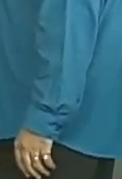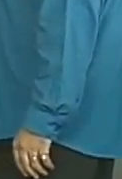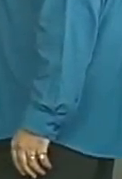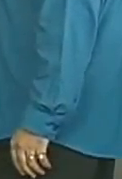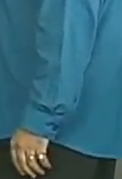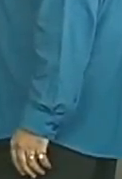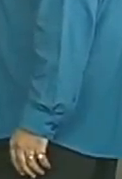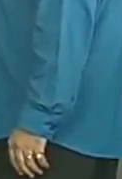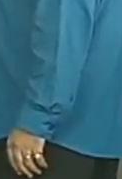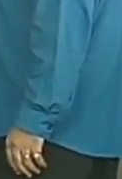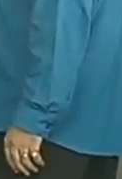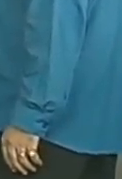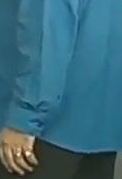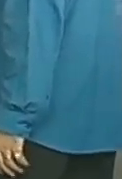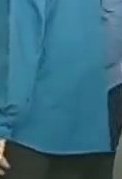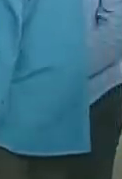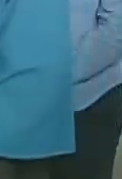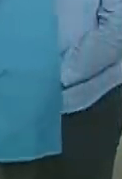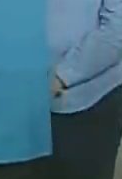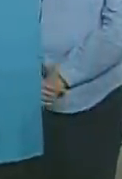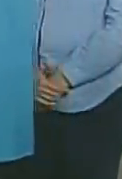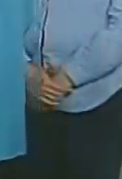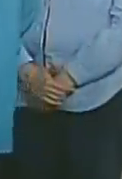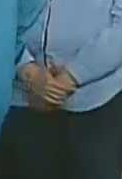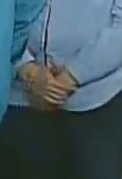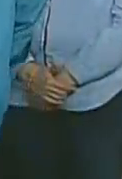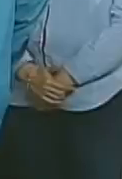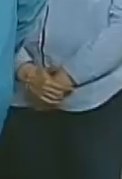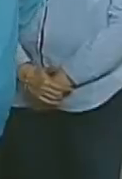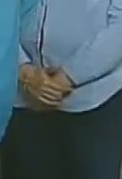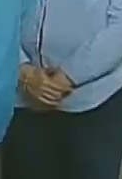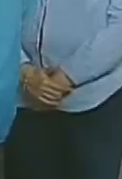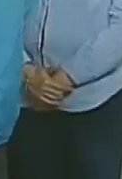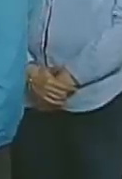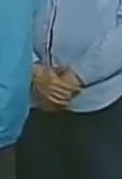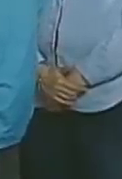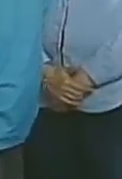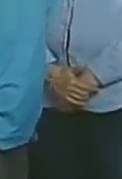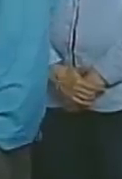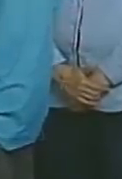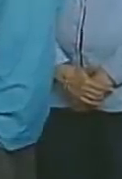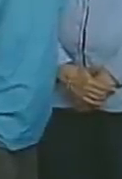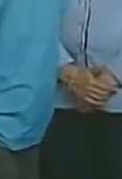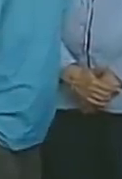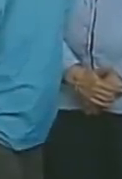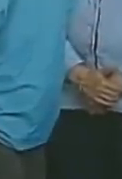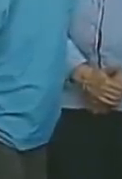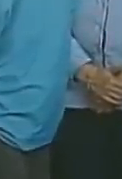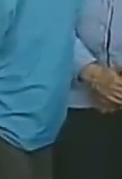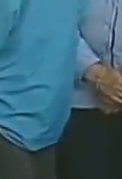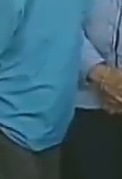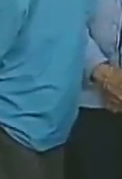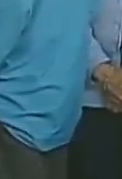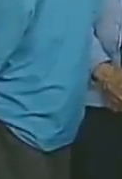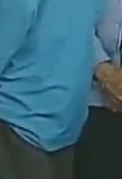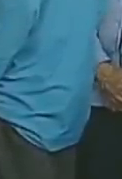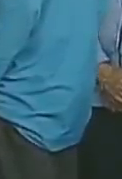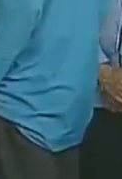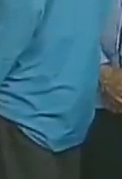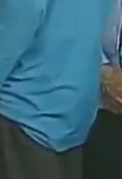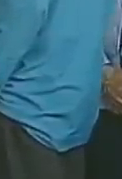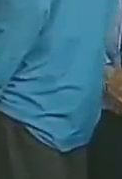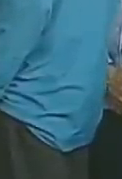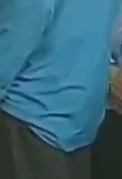licenciada y profesora en letras modernas, egresada de la Universidad Nacional de Córdoba, es la tercera mujer